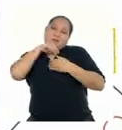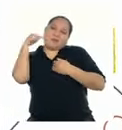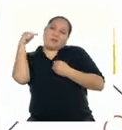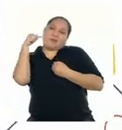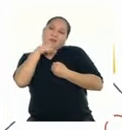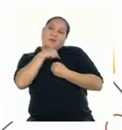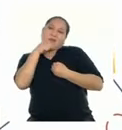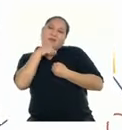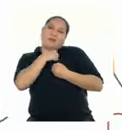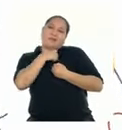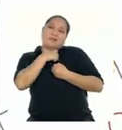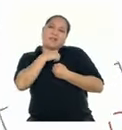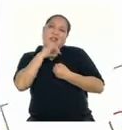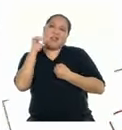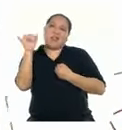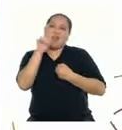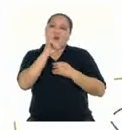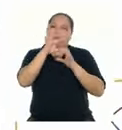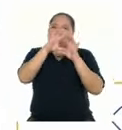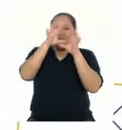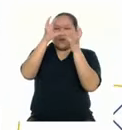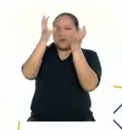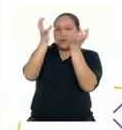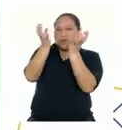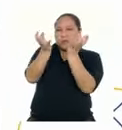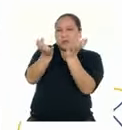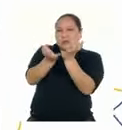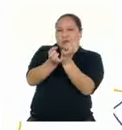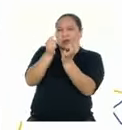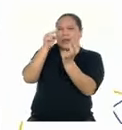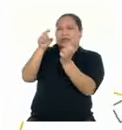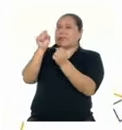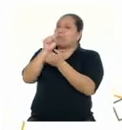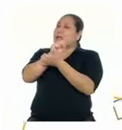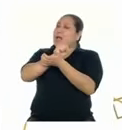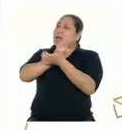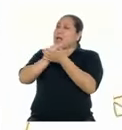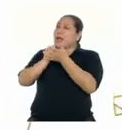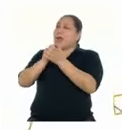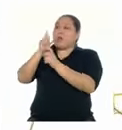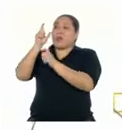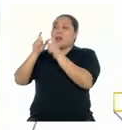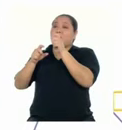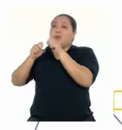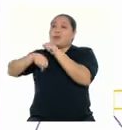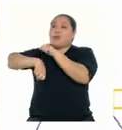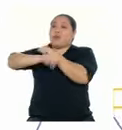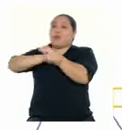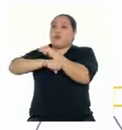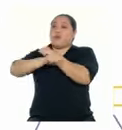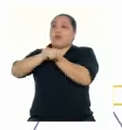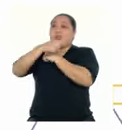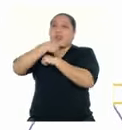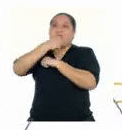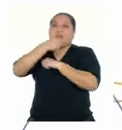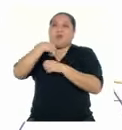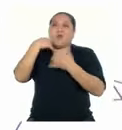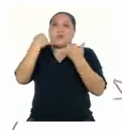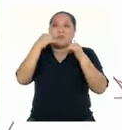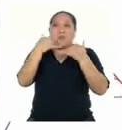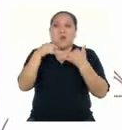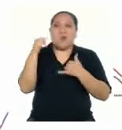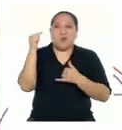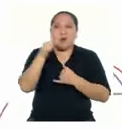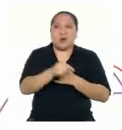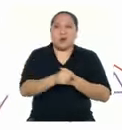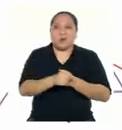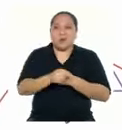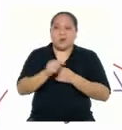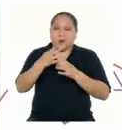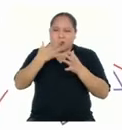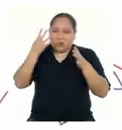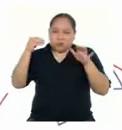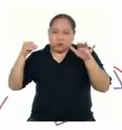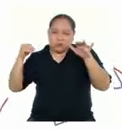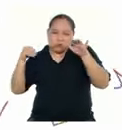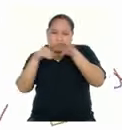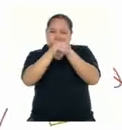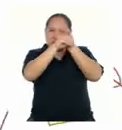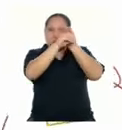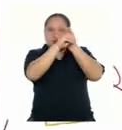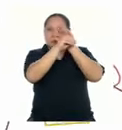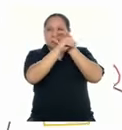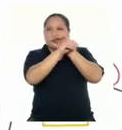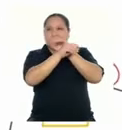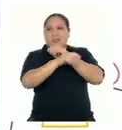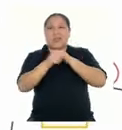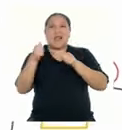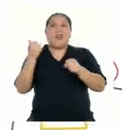Idéntico balón Forma sagrada para los cracks o los patas de pal La misma exuberancia de chutar en la